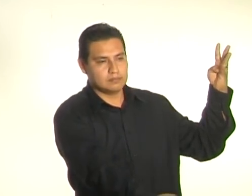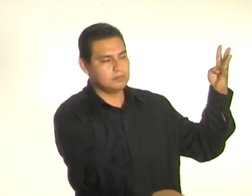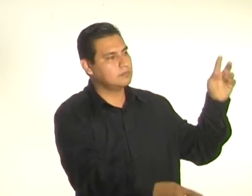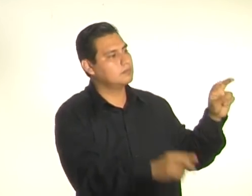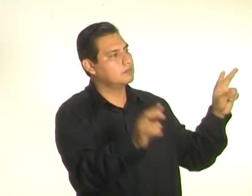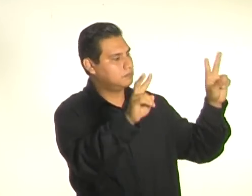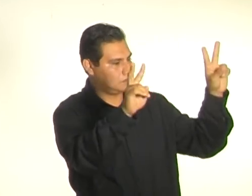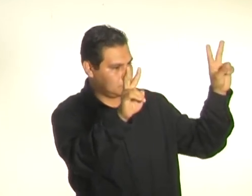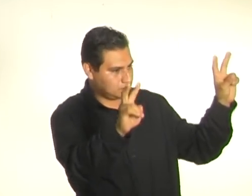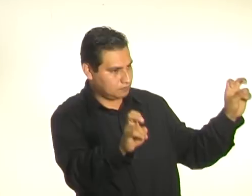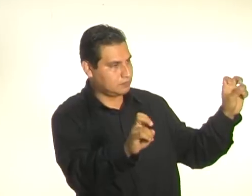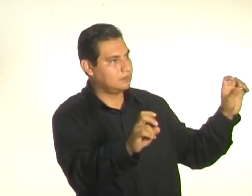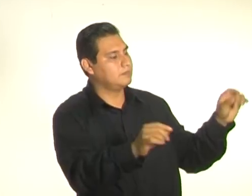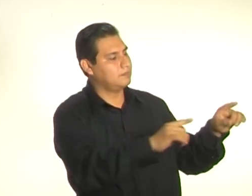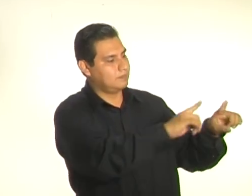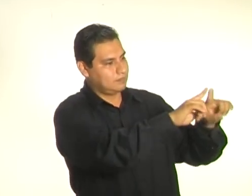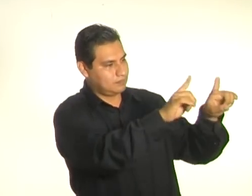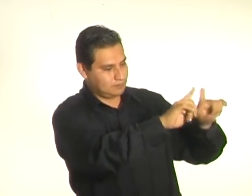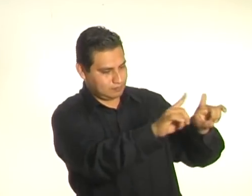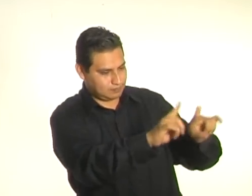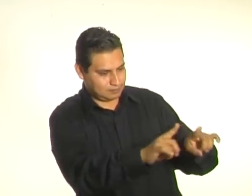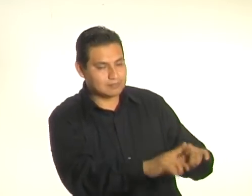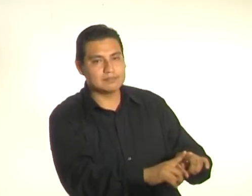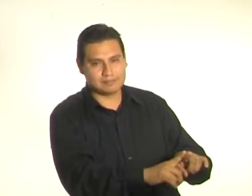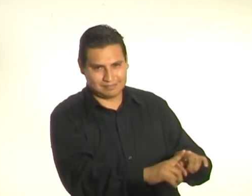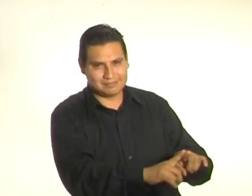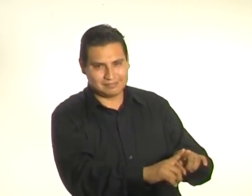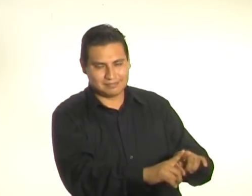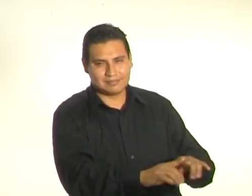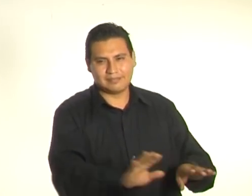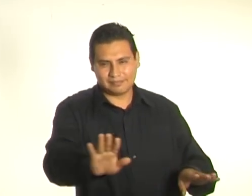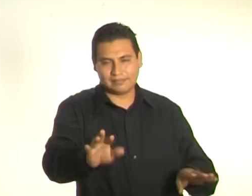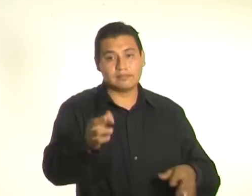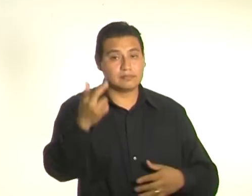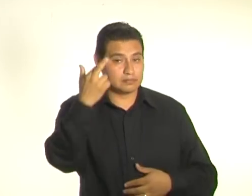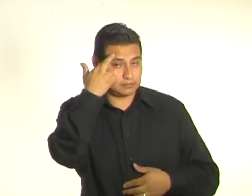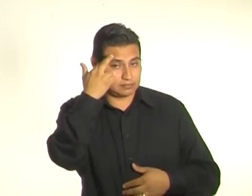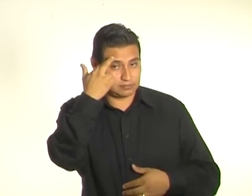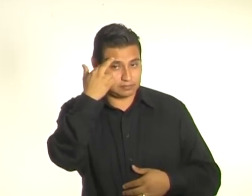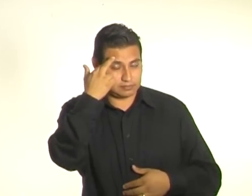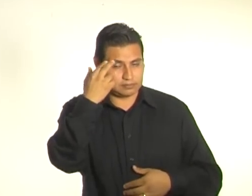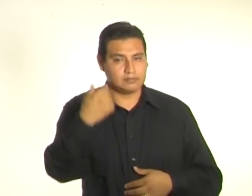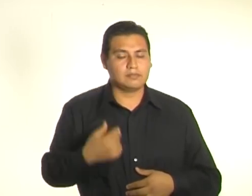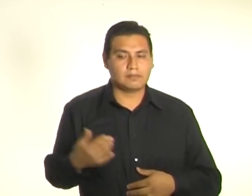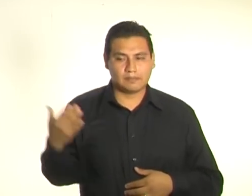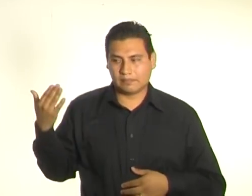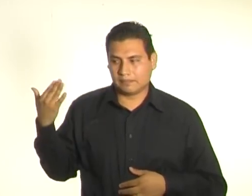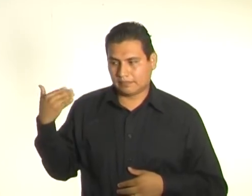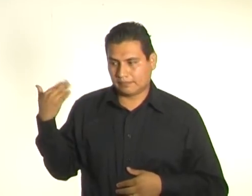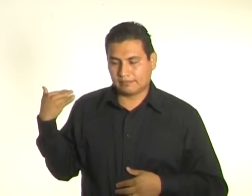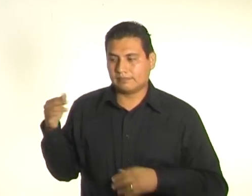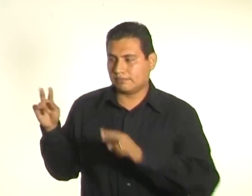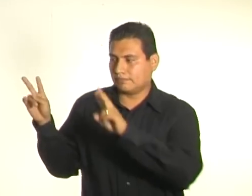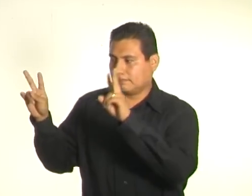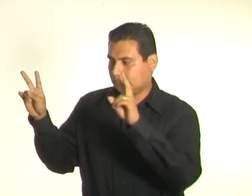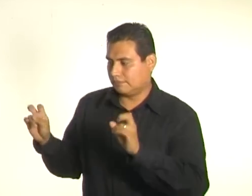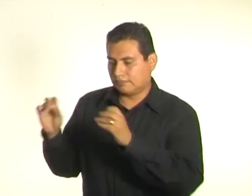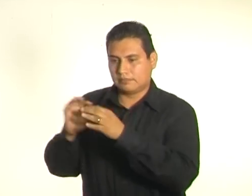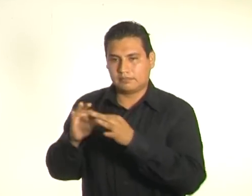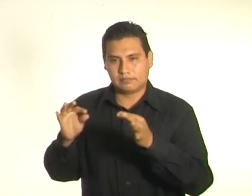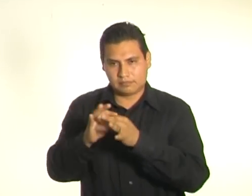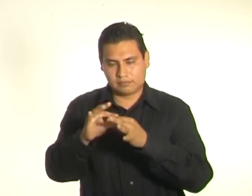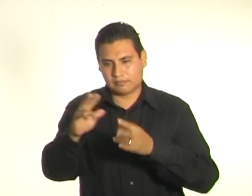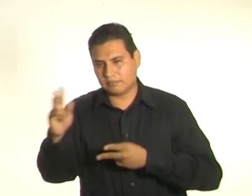realizamos de consulta. Recuerden que nosotros iniciamos este tema planteándonos